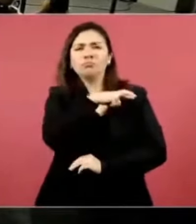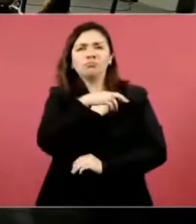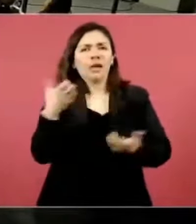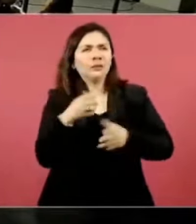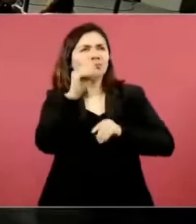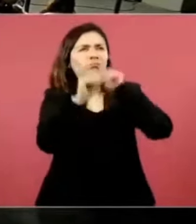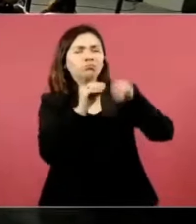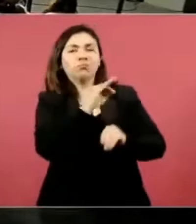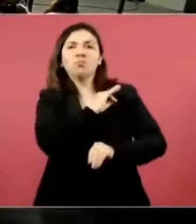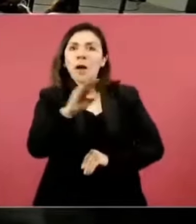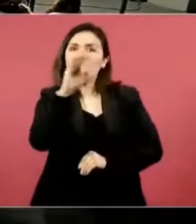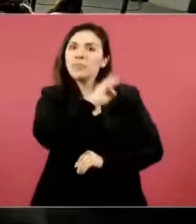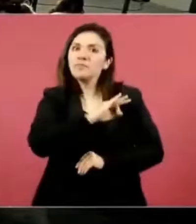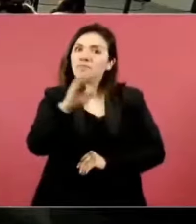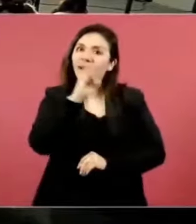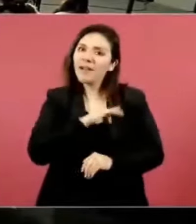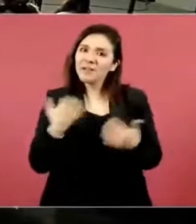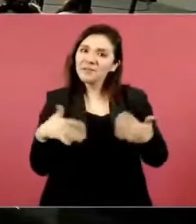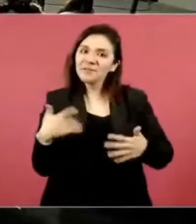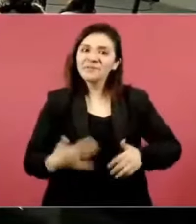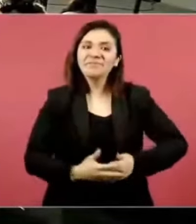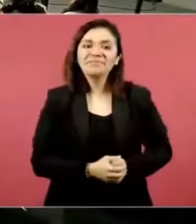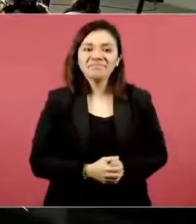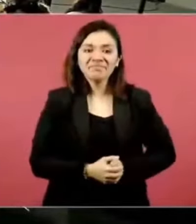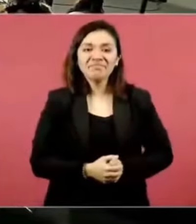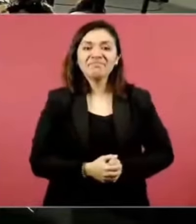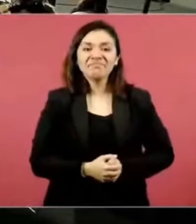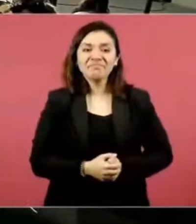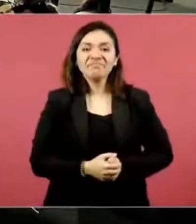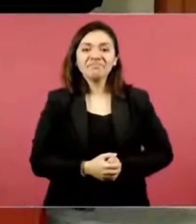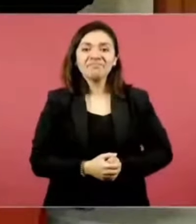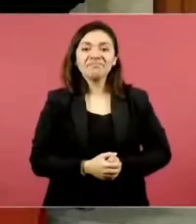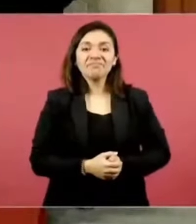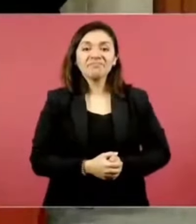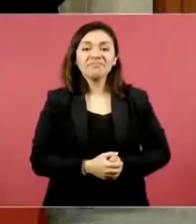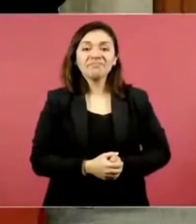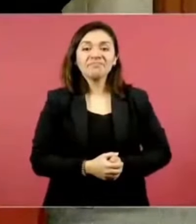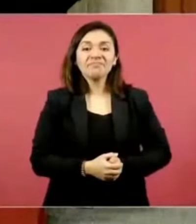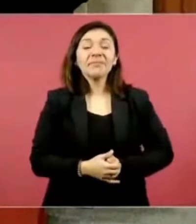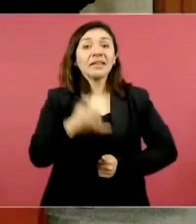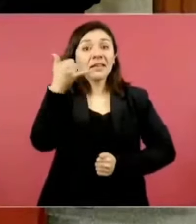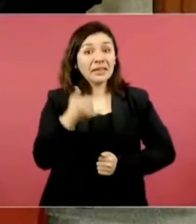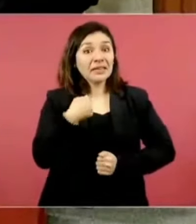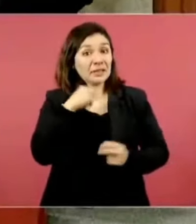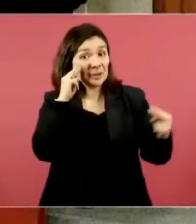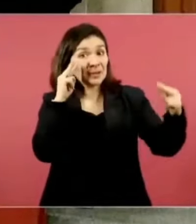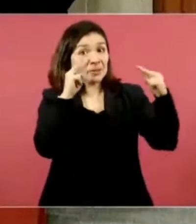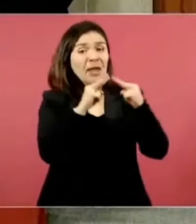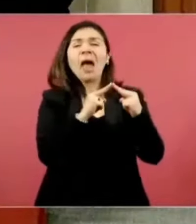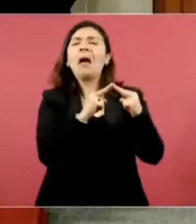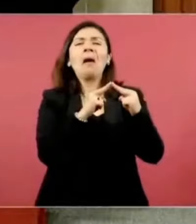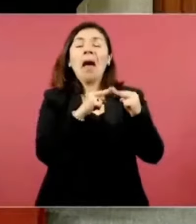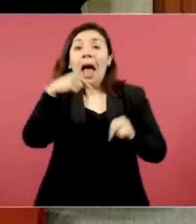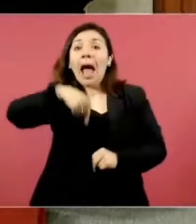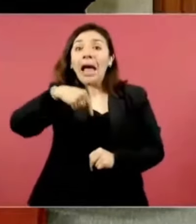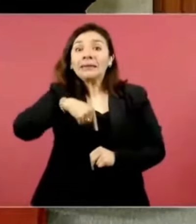y casi no nos no nos vemos nos vemos más aquí y